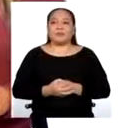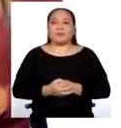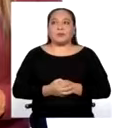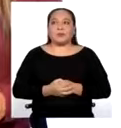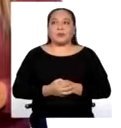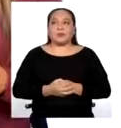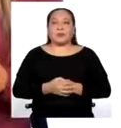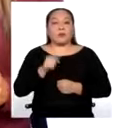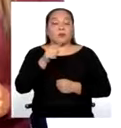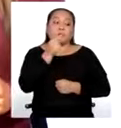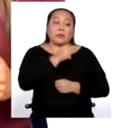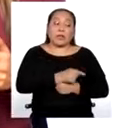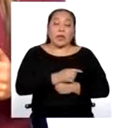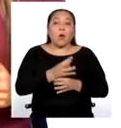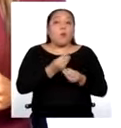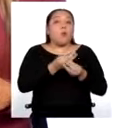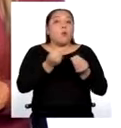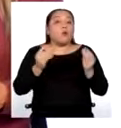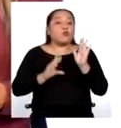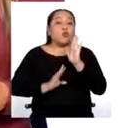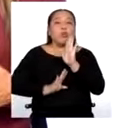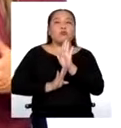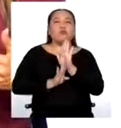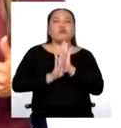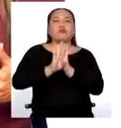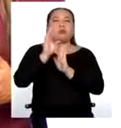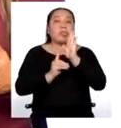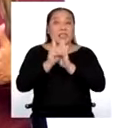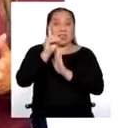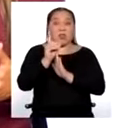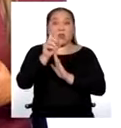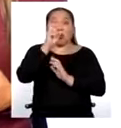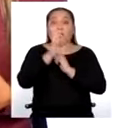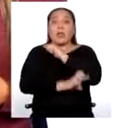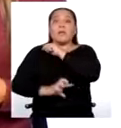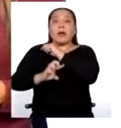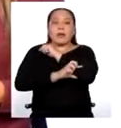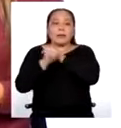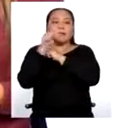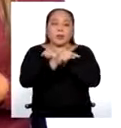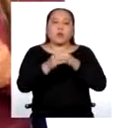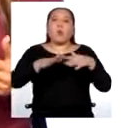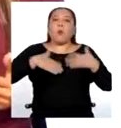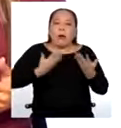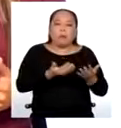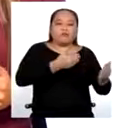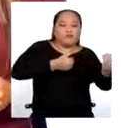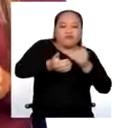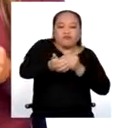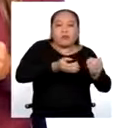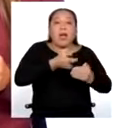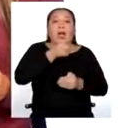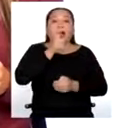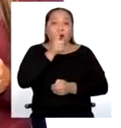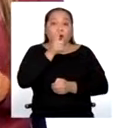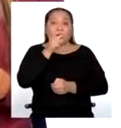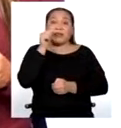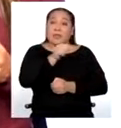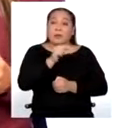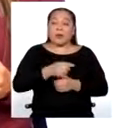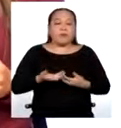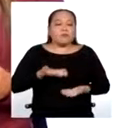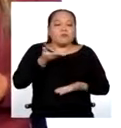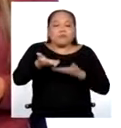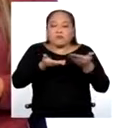Por un lado, cuanto mayor es el desarrollo de un país, mayor es la capacidad para obtener agua. Y por otro, porque con un